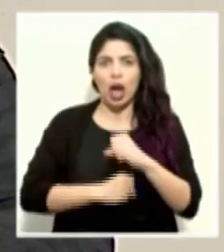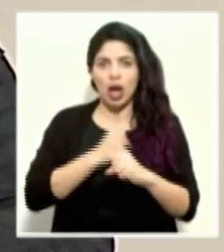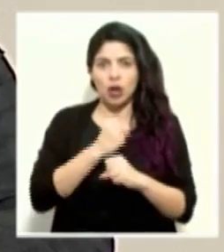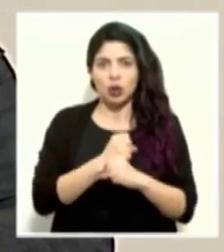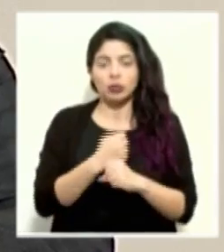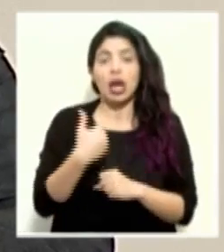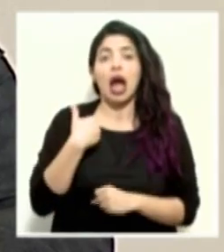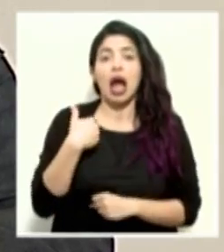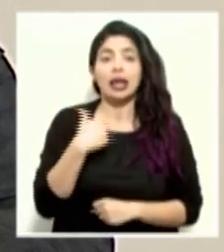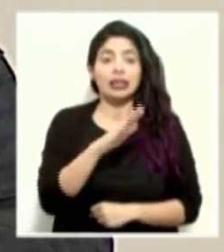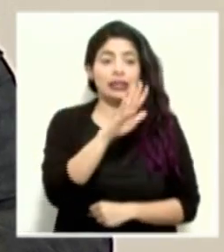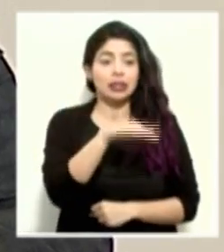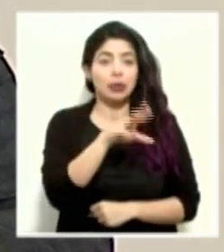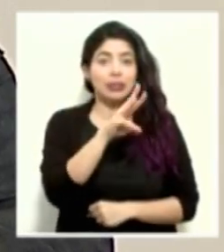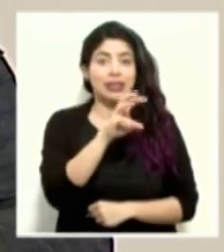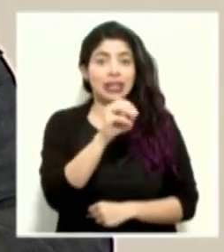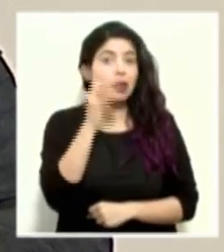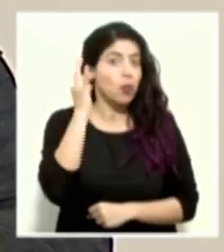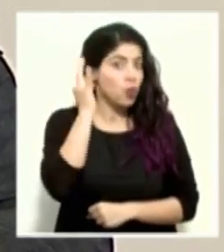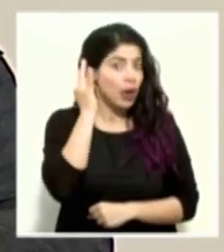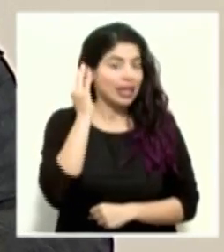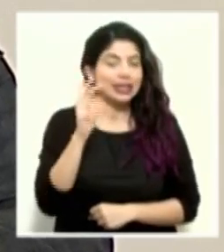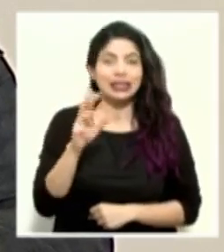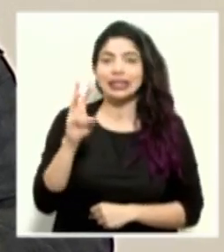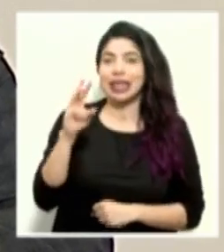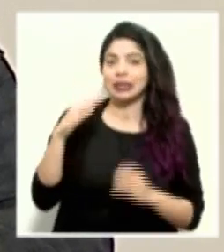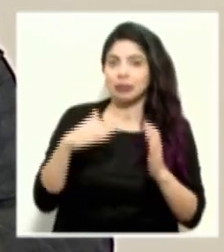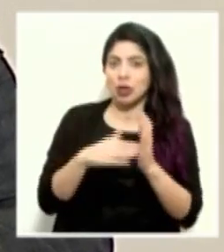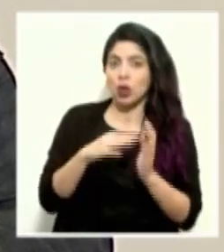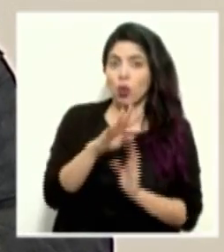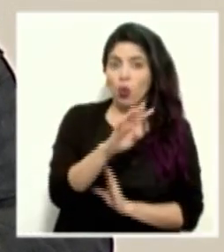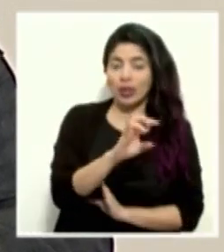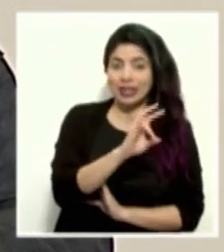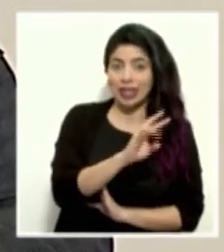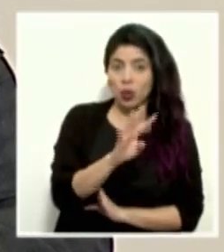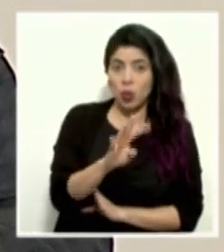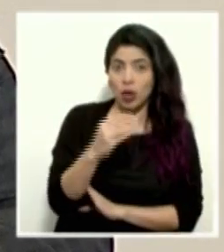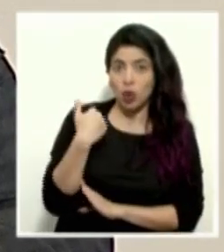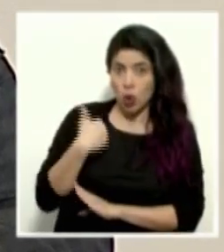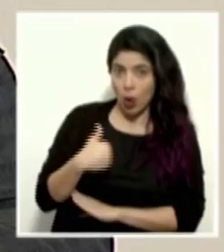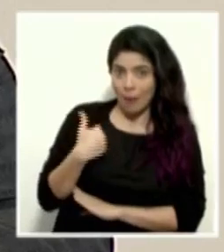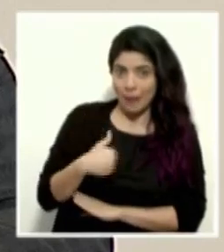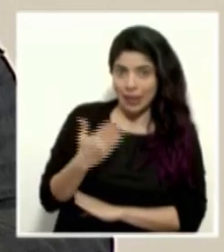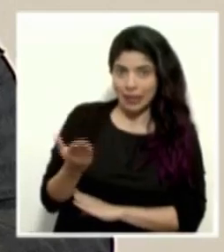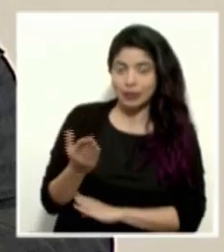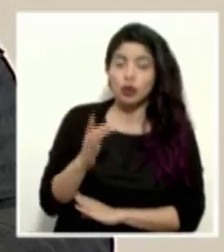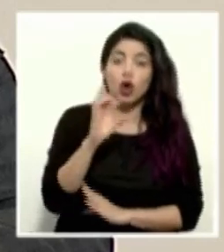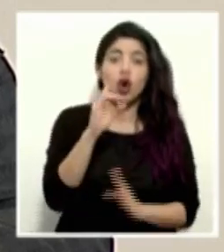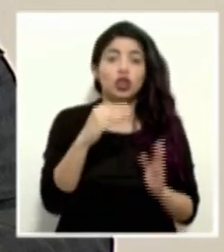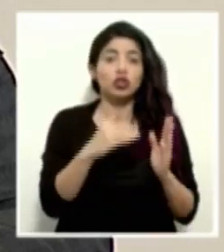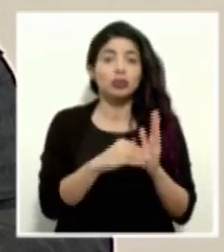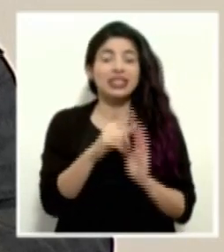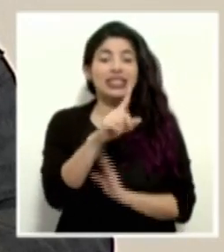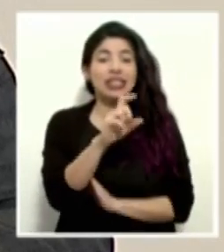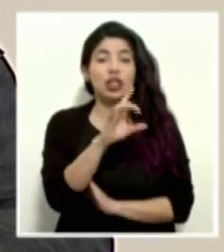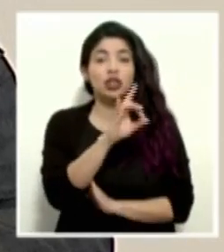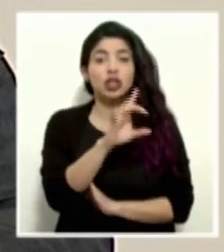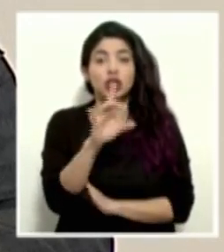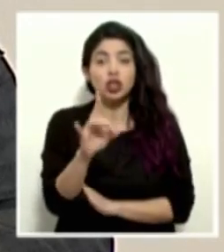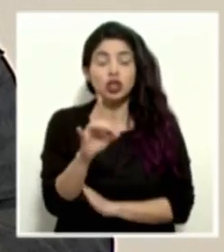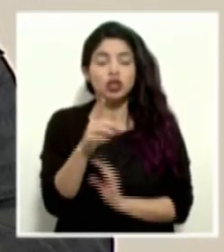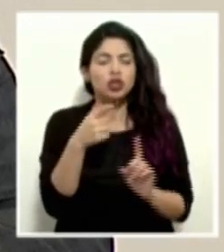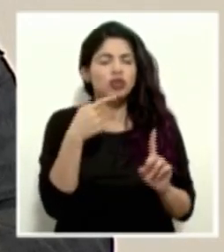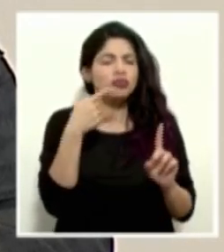Tenemos 5.060 mujeres, 6.474 hombres, 8.188